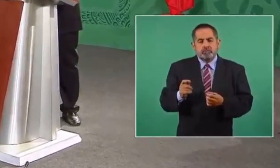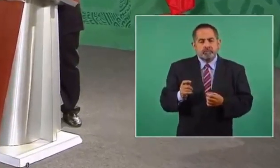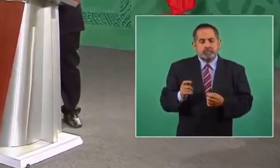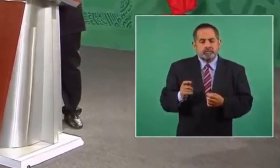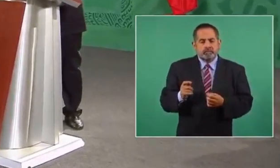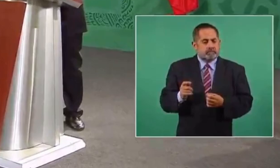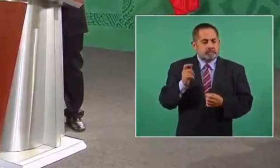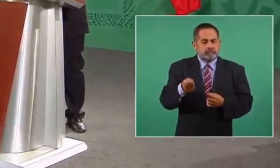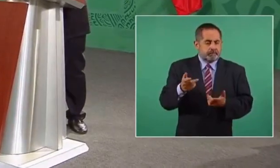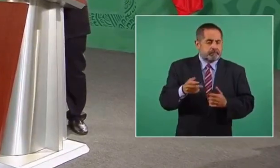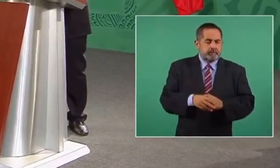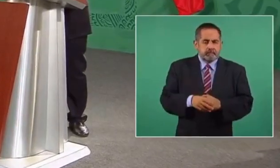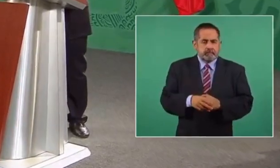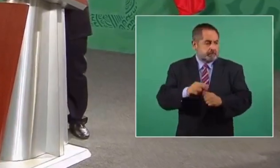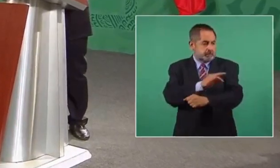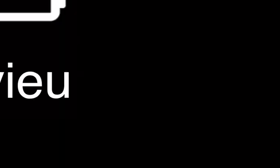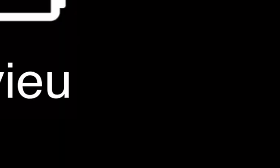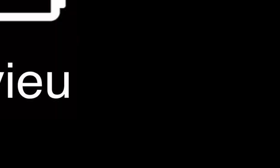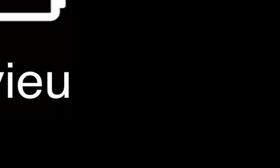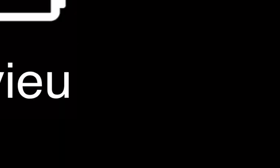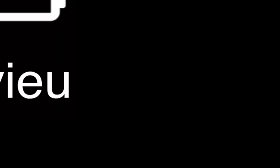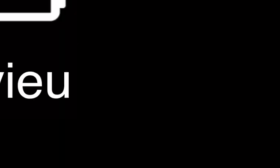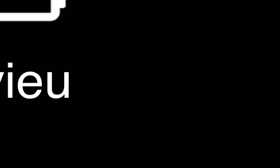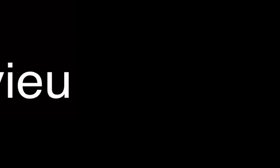las vacunas.